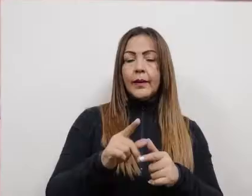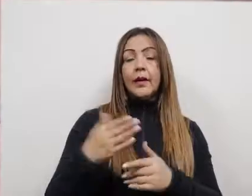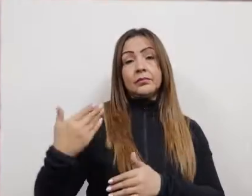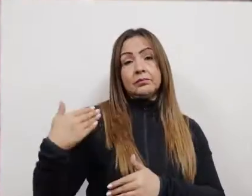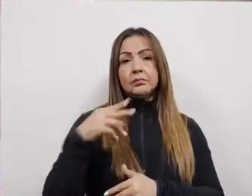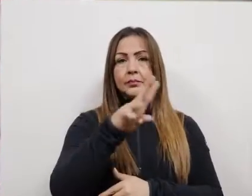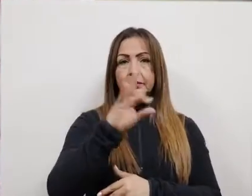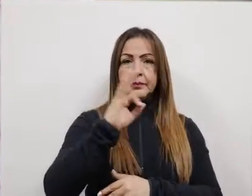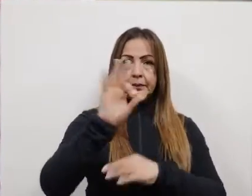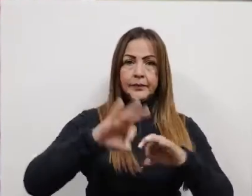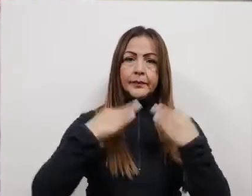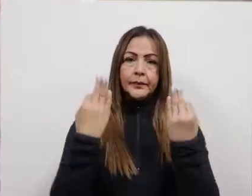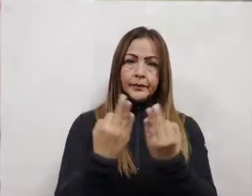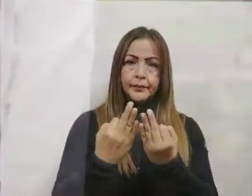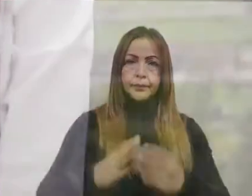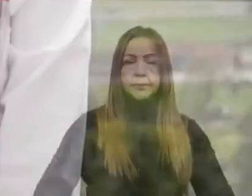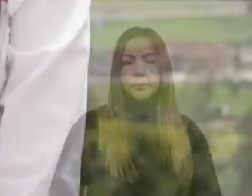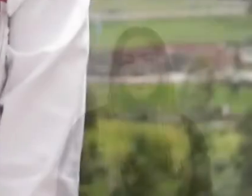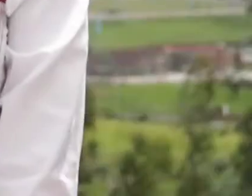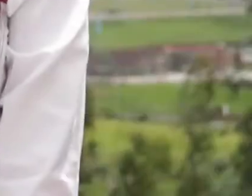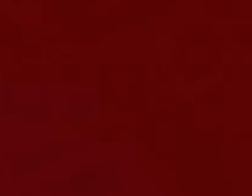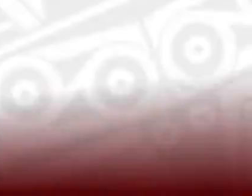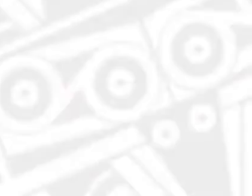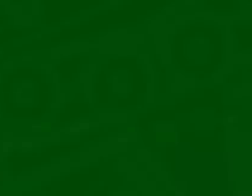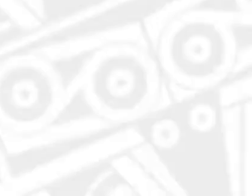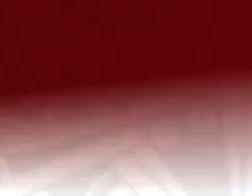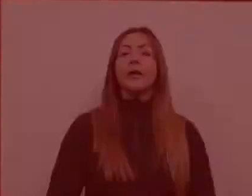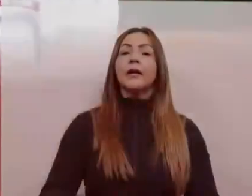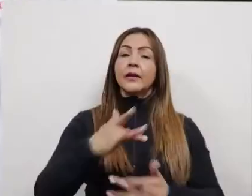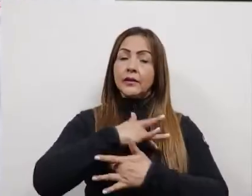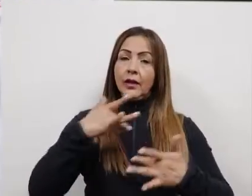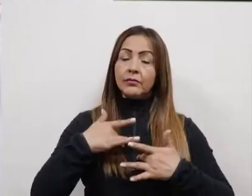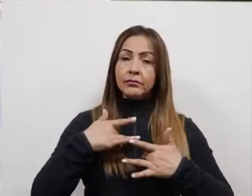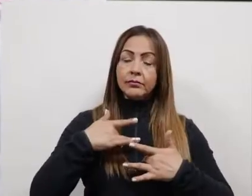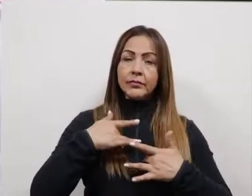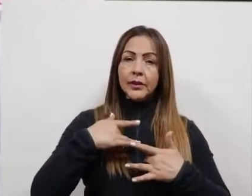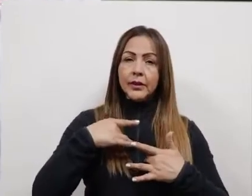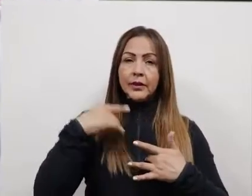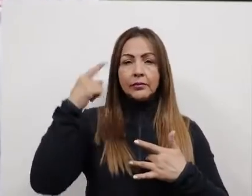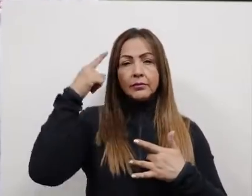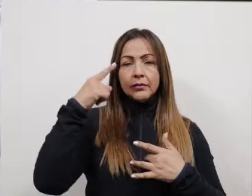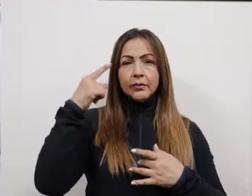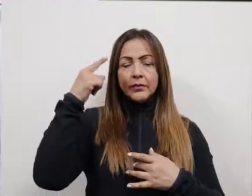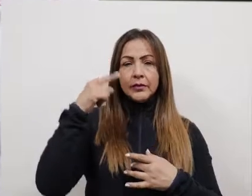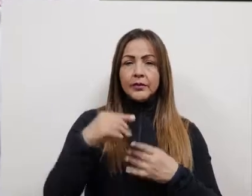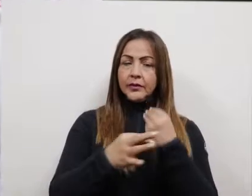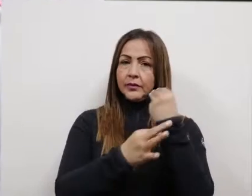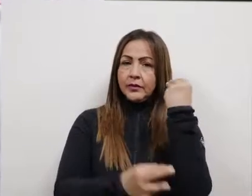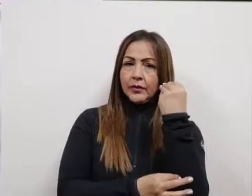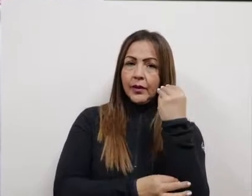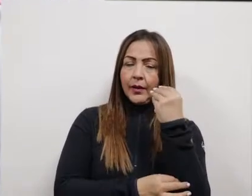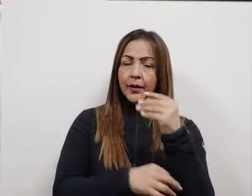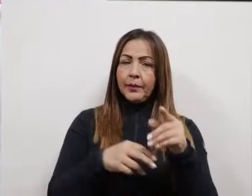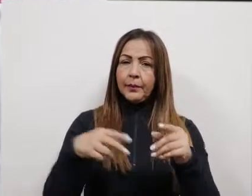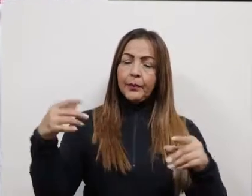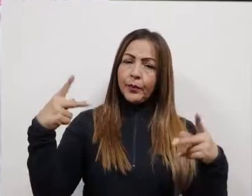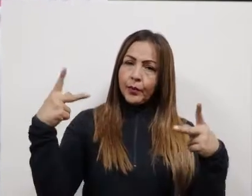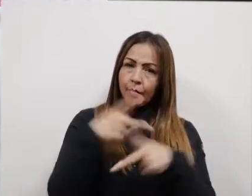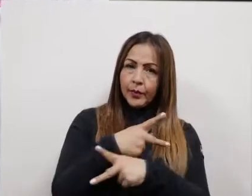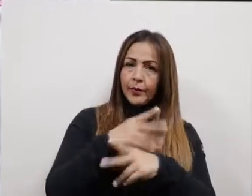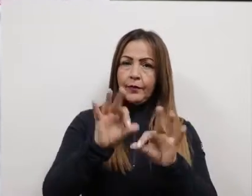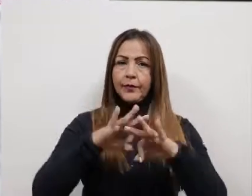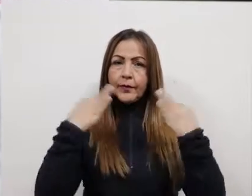localización de víctimas, beneficiando así a 23 familias. Desde la dimensión de salud mental se realizaron seguimiento a casos de violencia